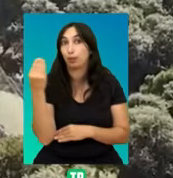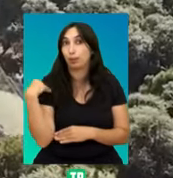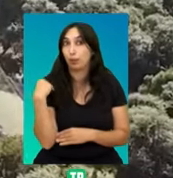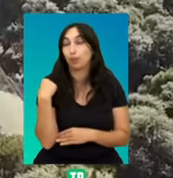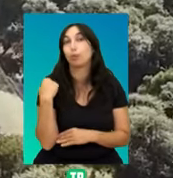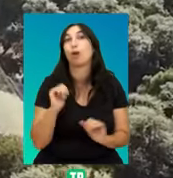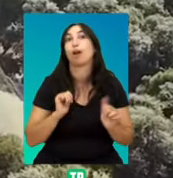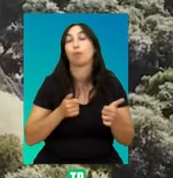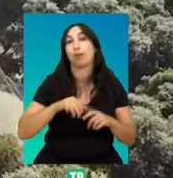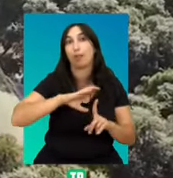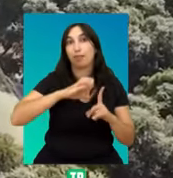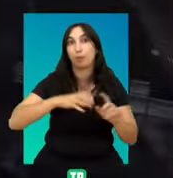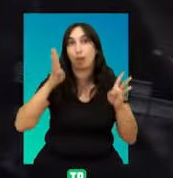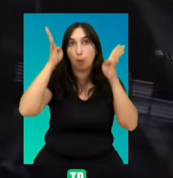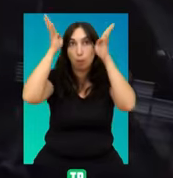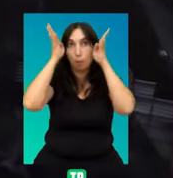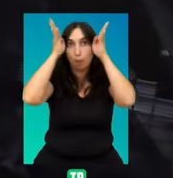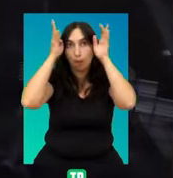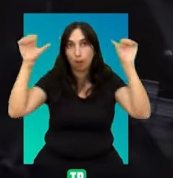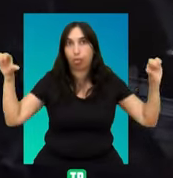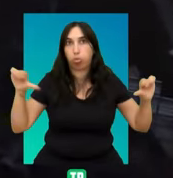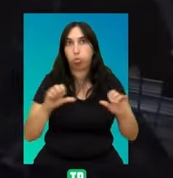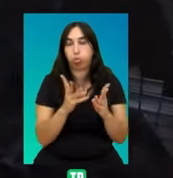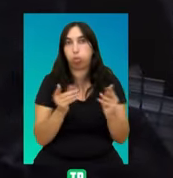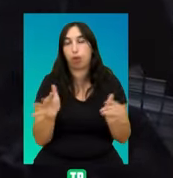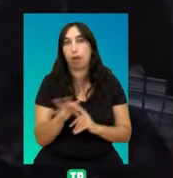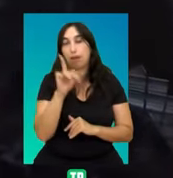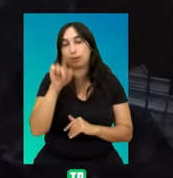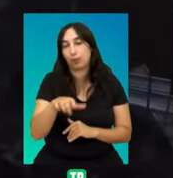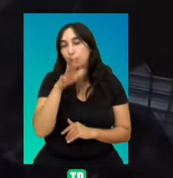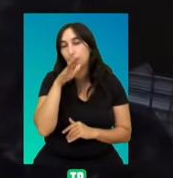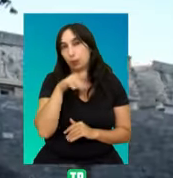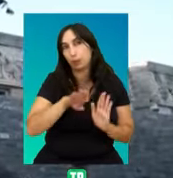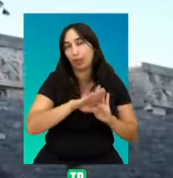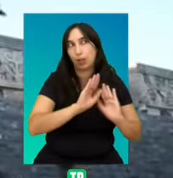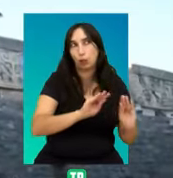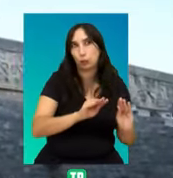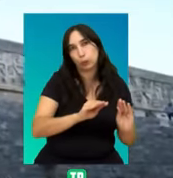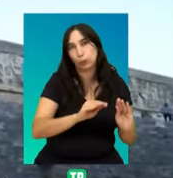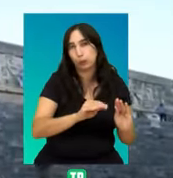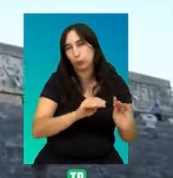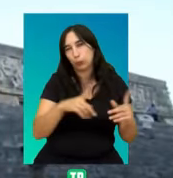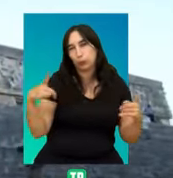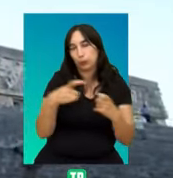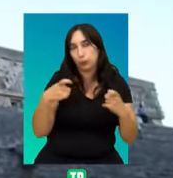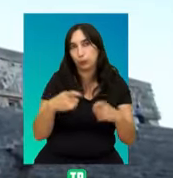precipitarían la caída de la civilización maya en Mesoamérica, añadidas a la hostilidad de sus vecinos.